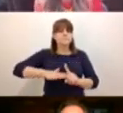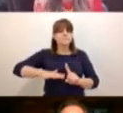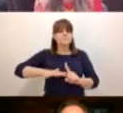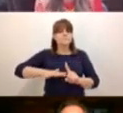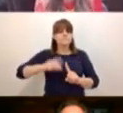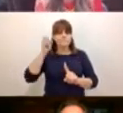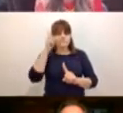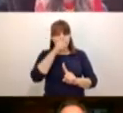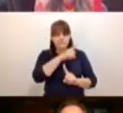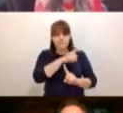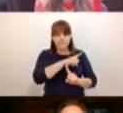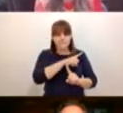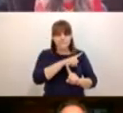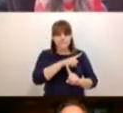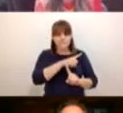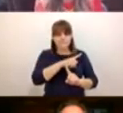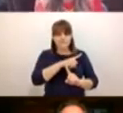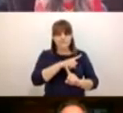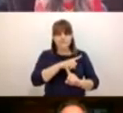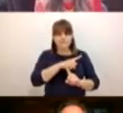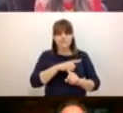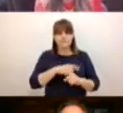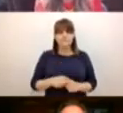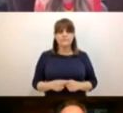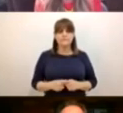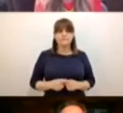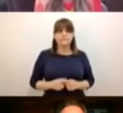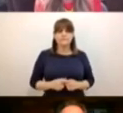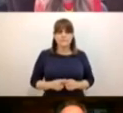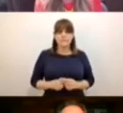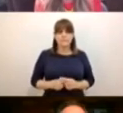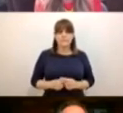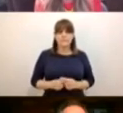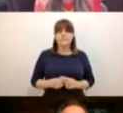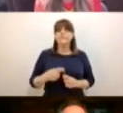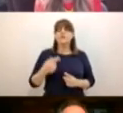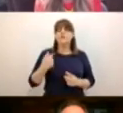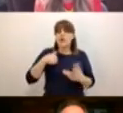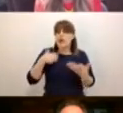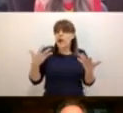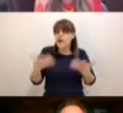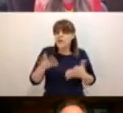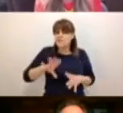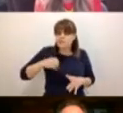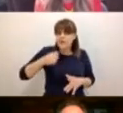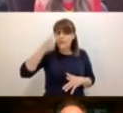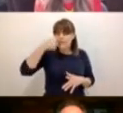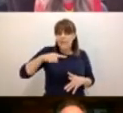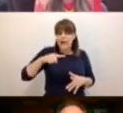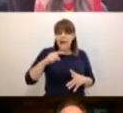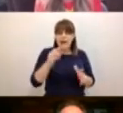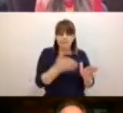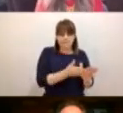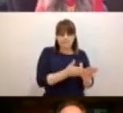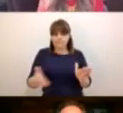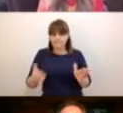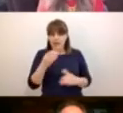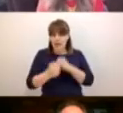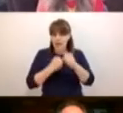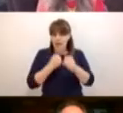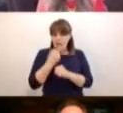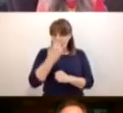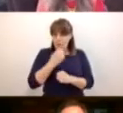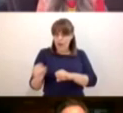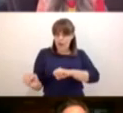asegurar, aun cuando nuestras escuelas sean dadas, el escolar no se pierda y el curso escolar no se perdió. Ha sido